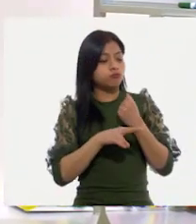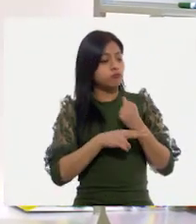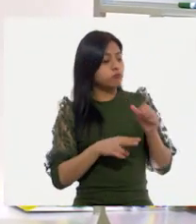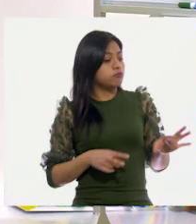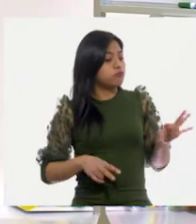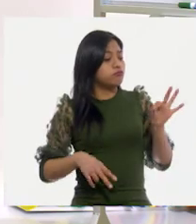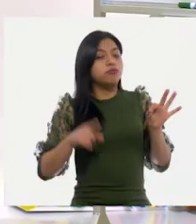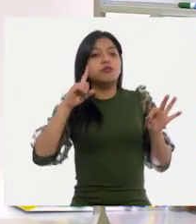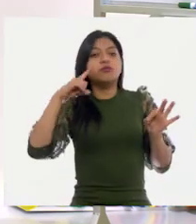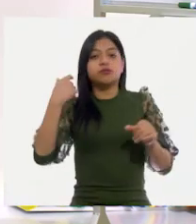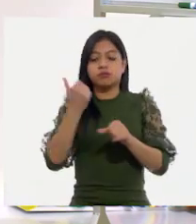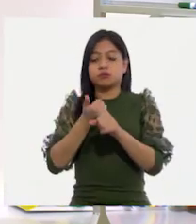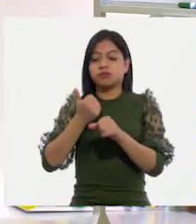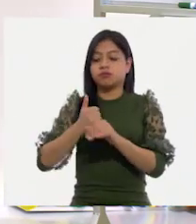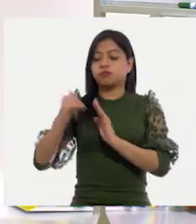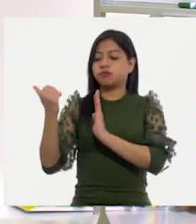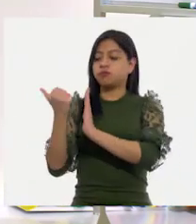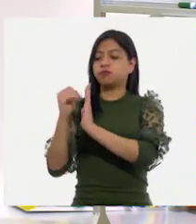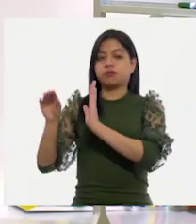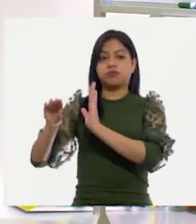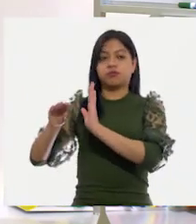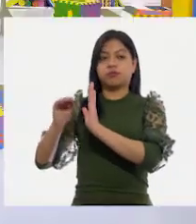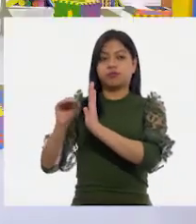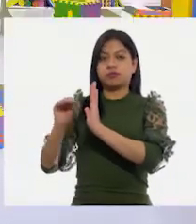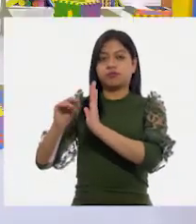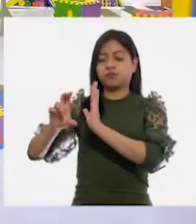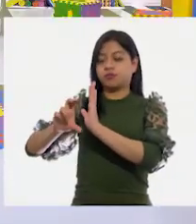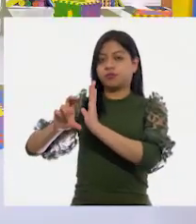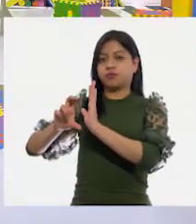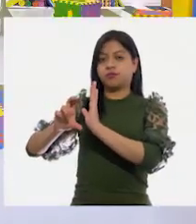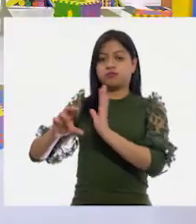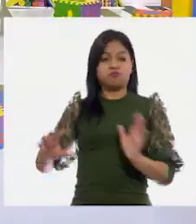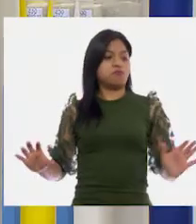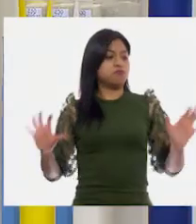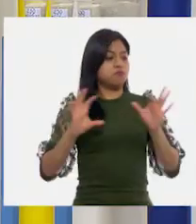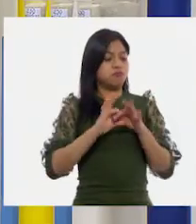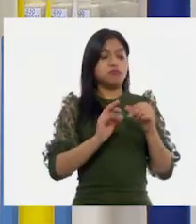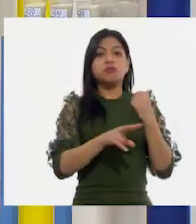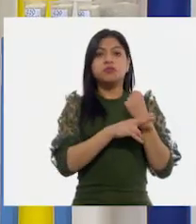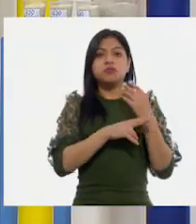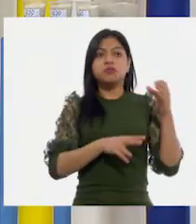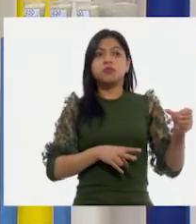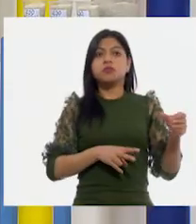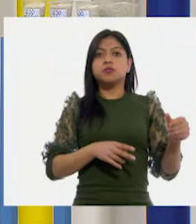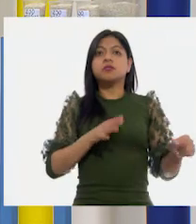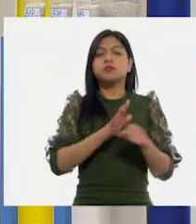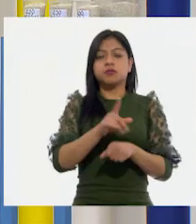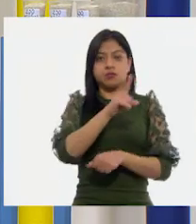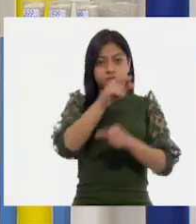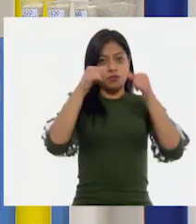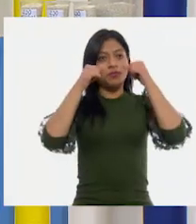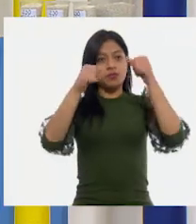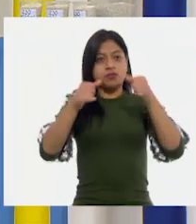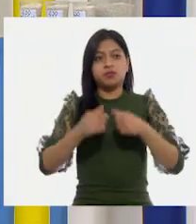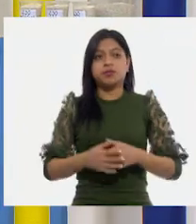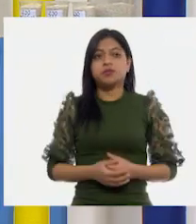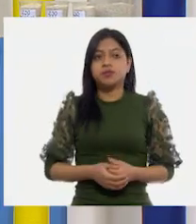vaciaron cuatro vasos en esta botella? Ay, niñas y niños, ayúdenme. Tengo que poner mucha atención.